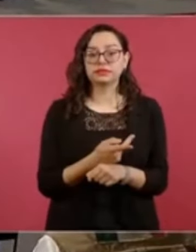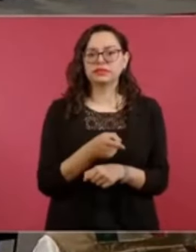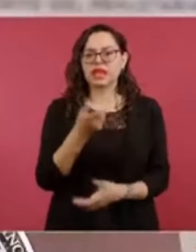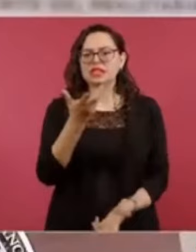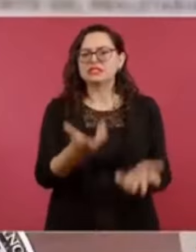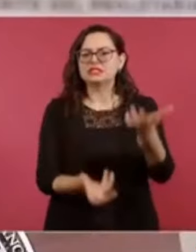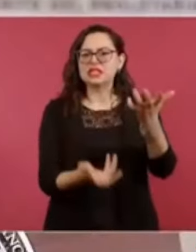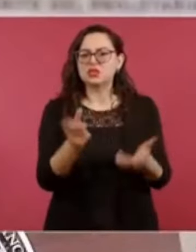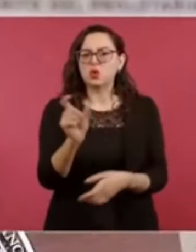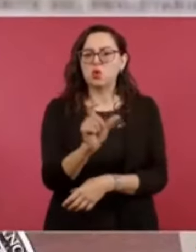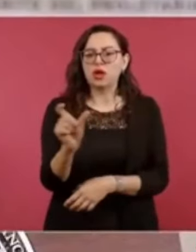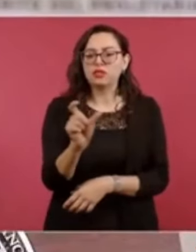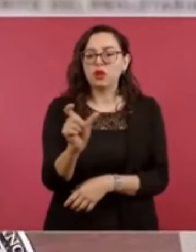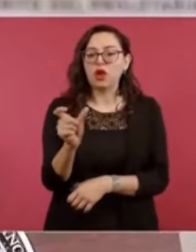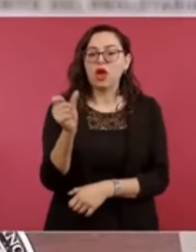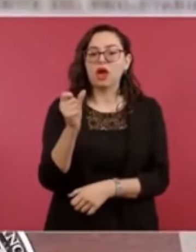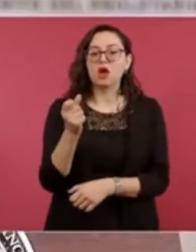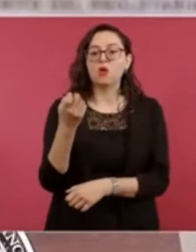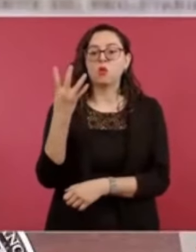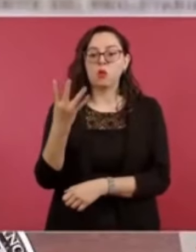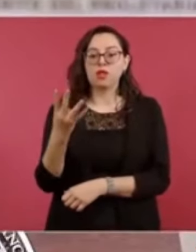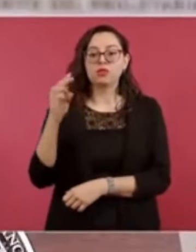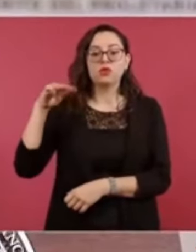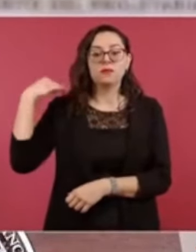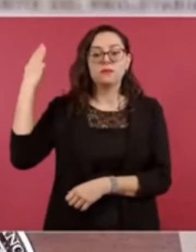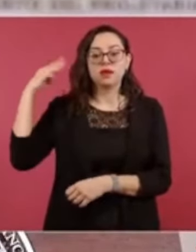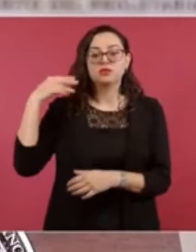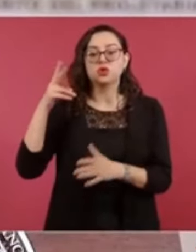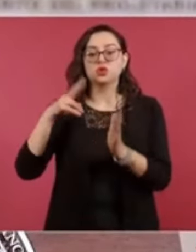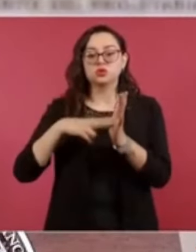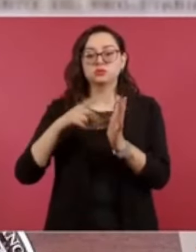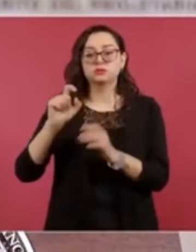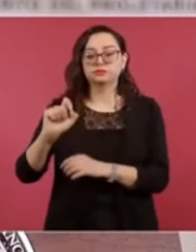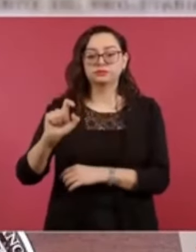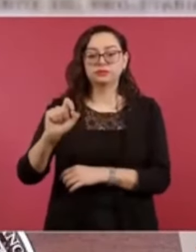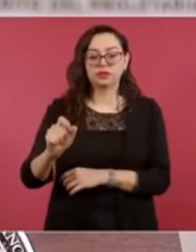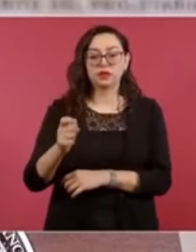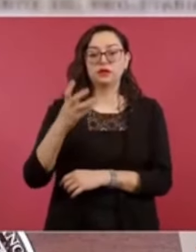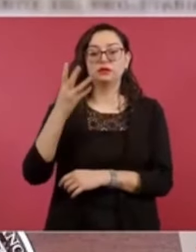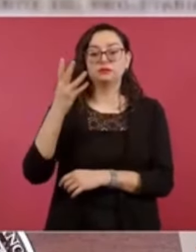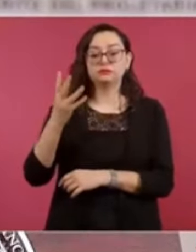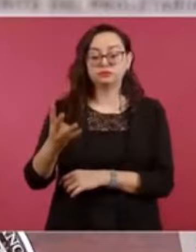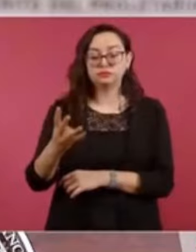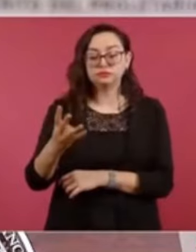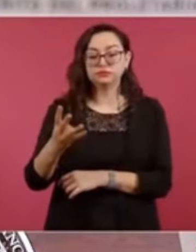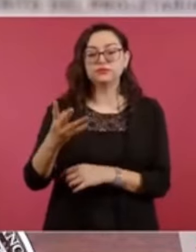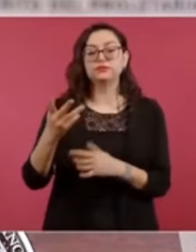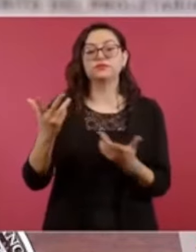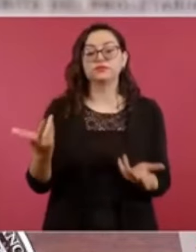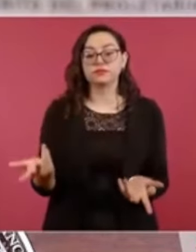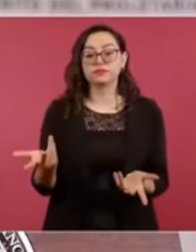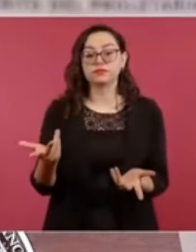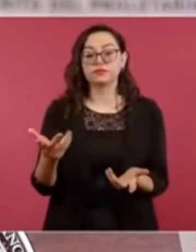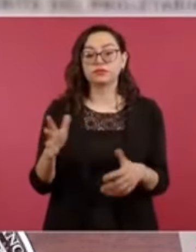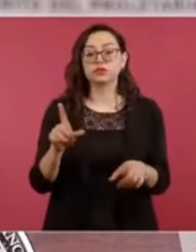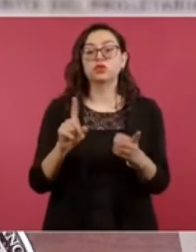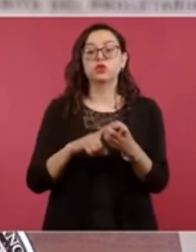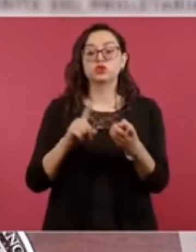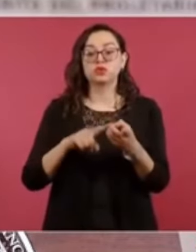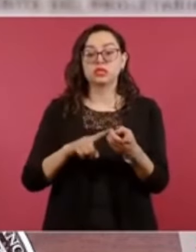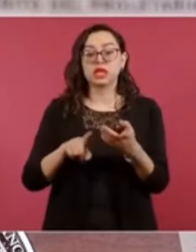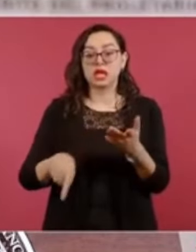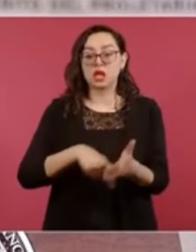el 4 de marzo de 2024 y fue atendido por los bomberos de la Ciudad de México. Se registró sobre la vía